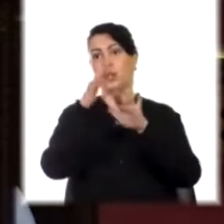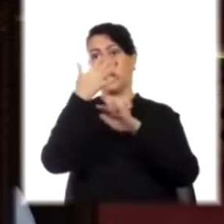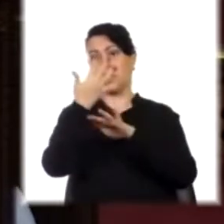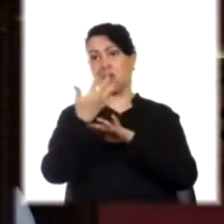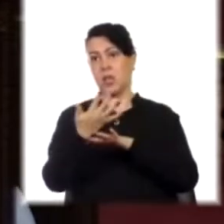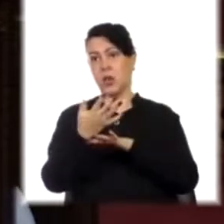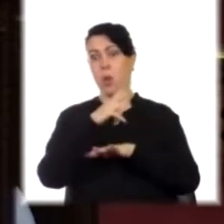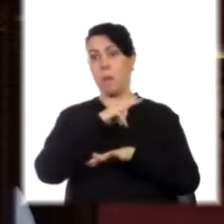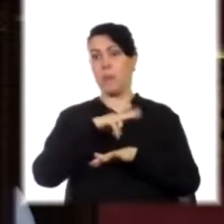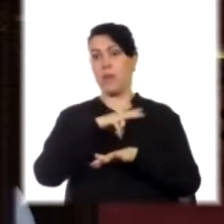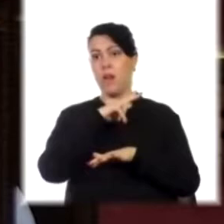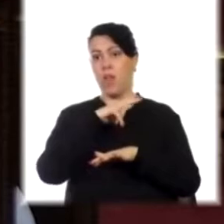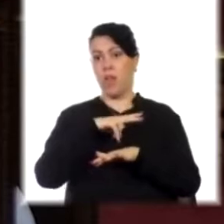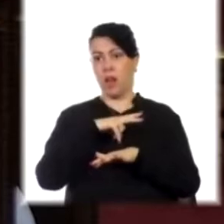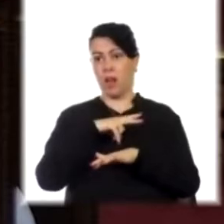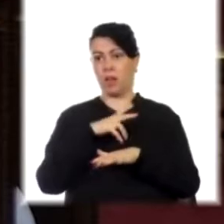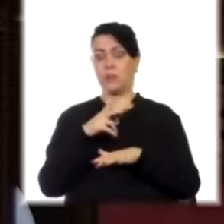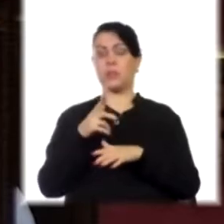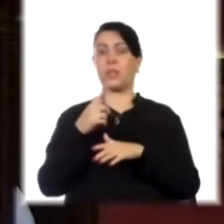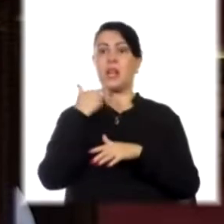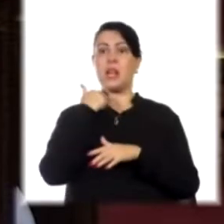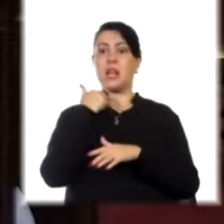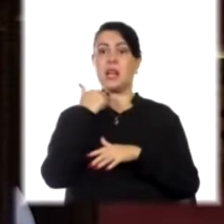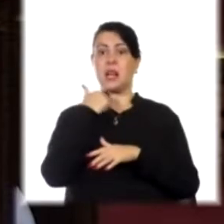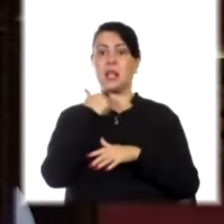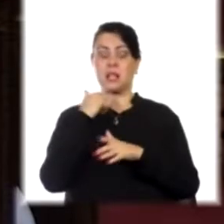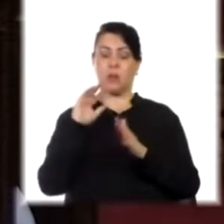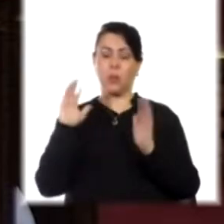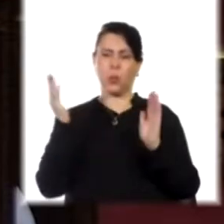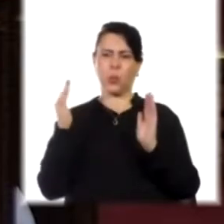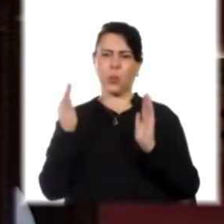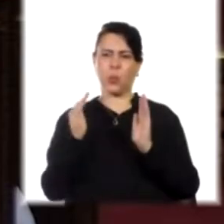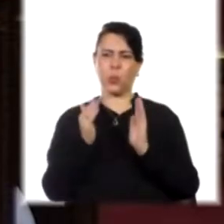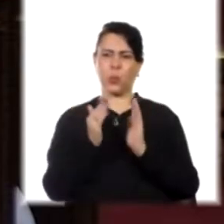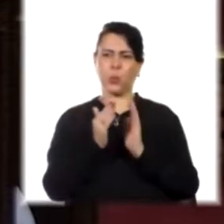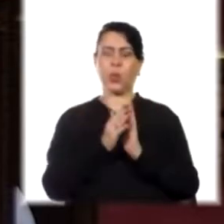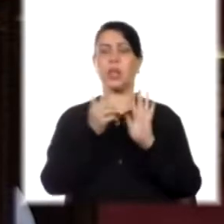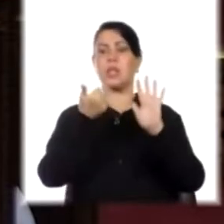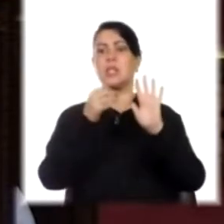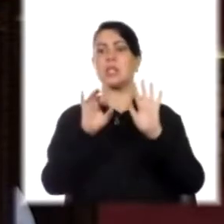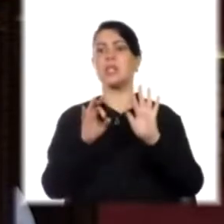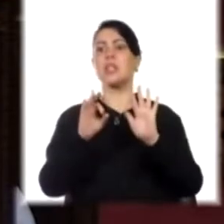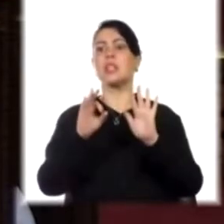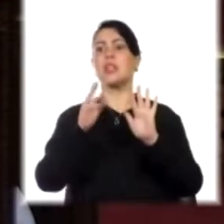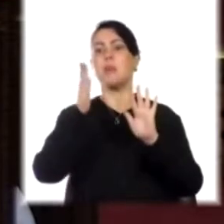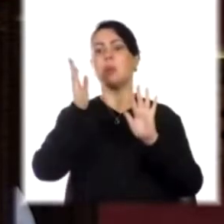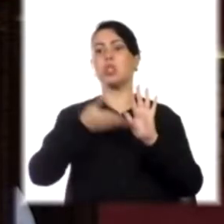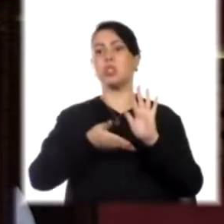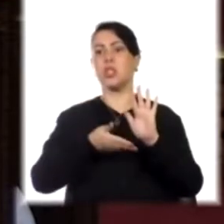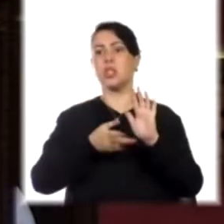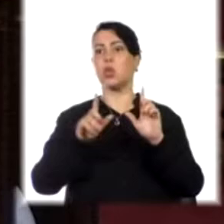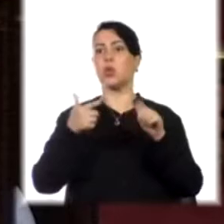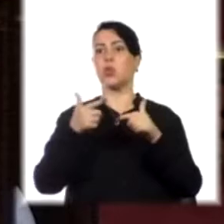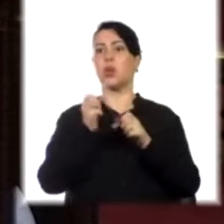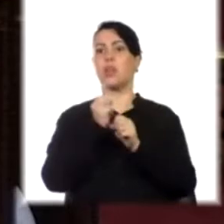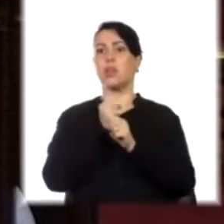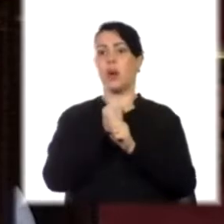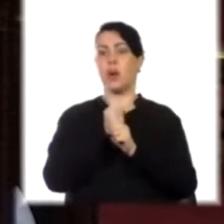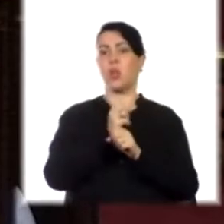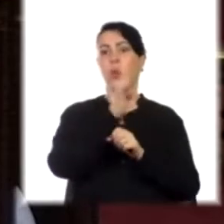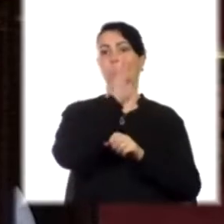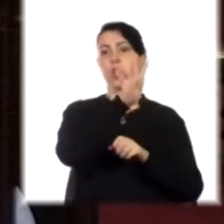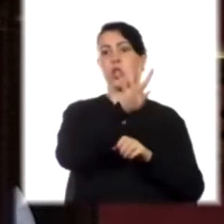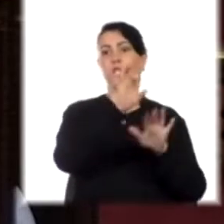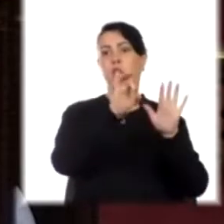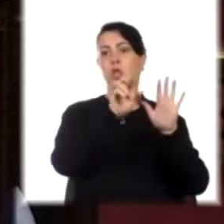hasta el momento, se redujo la plantilla de trabajadores en un 60%. Se pasó de 408